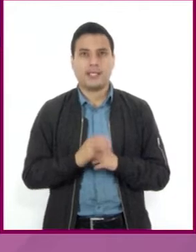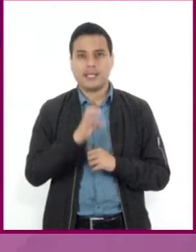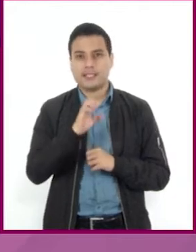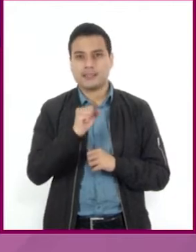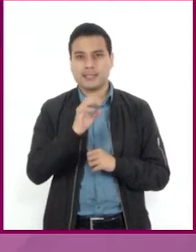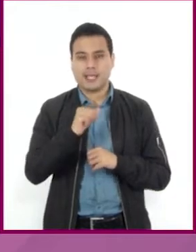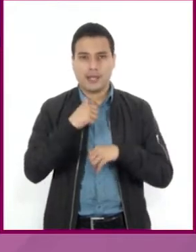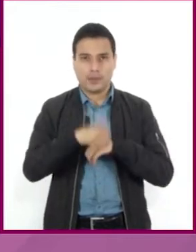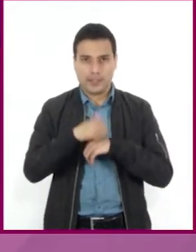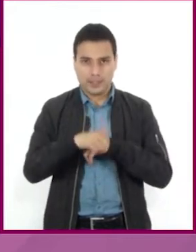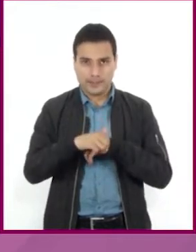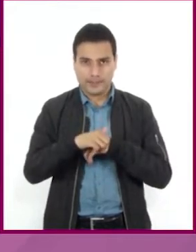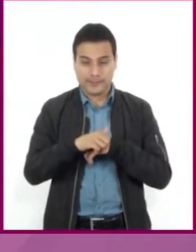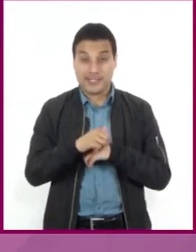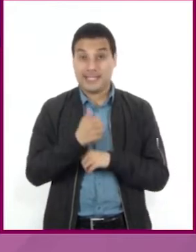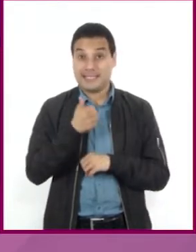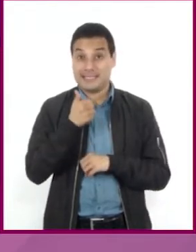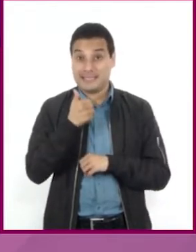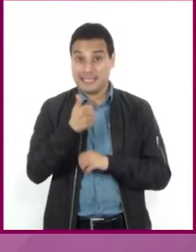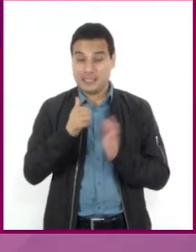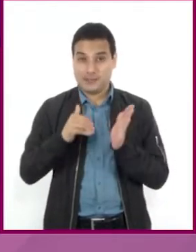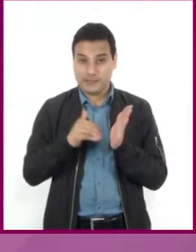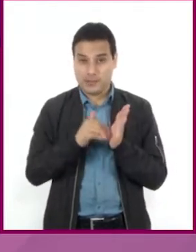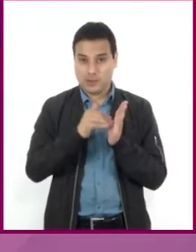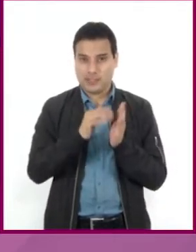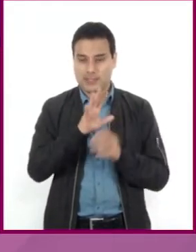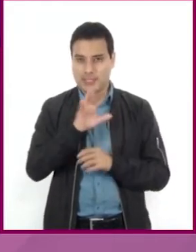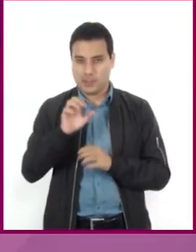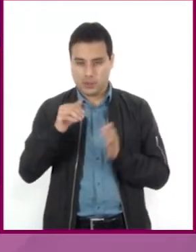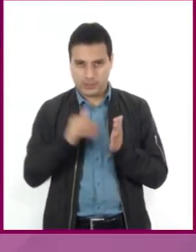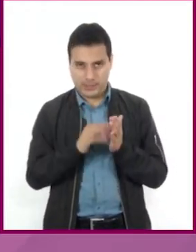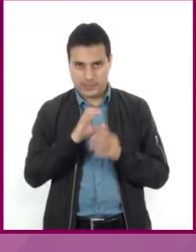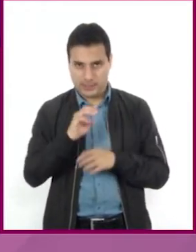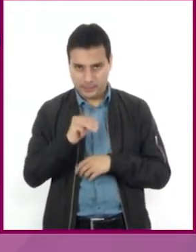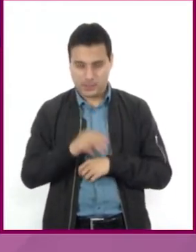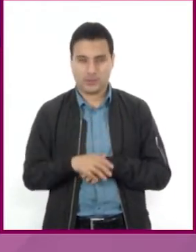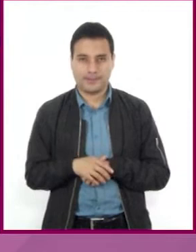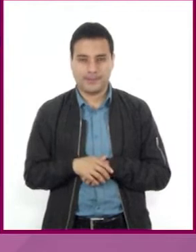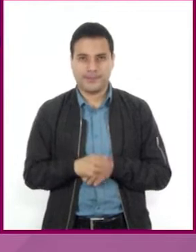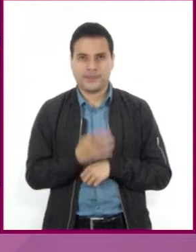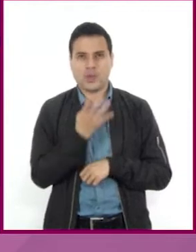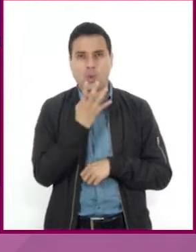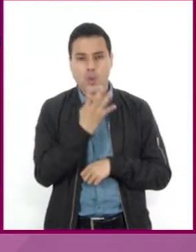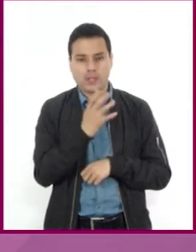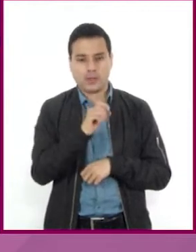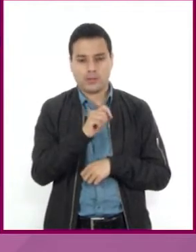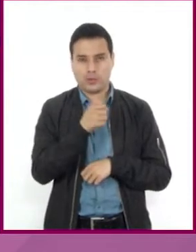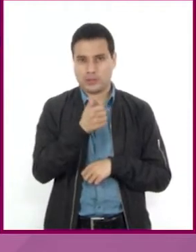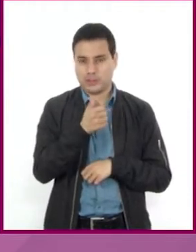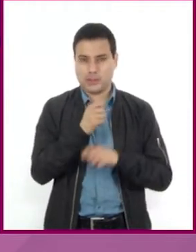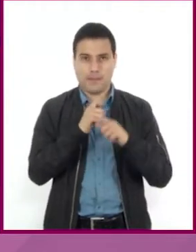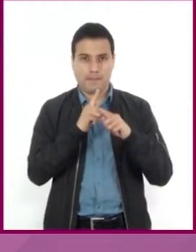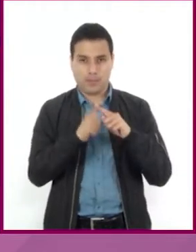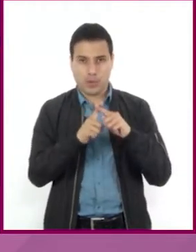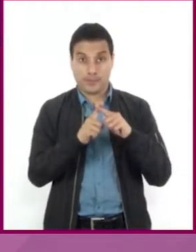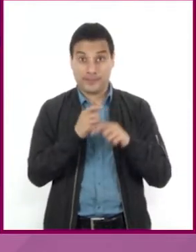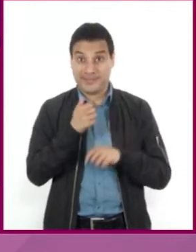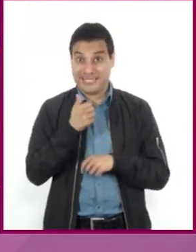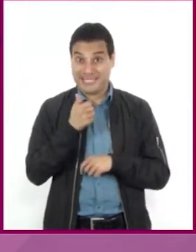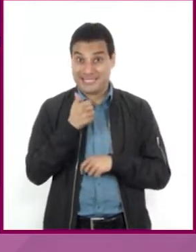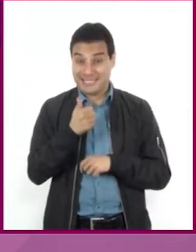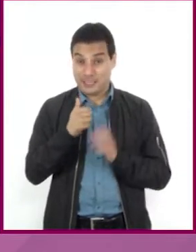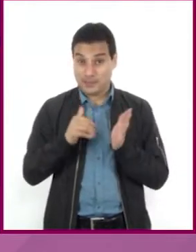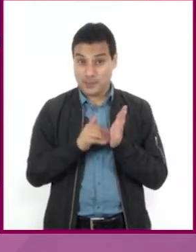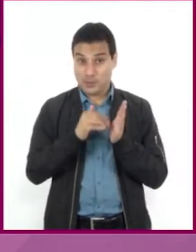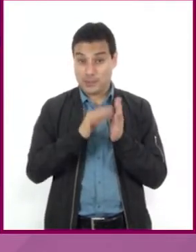6,500,000 centímetros. Entonces, 4.6 por 6,500